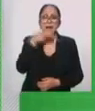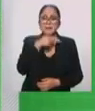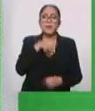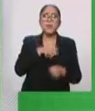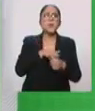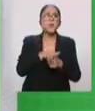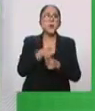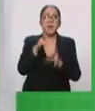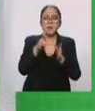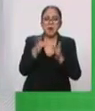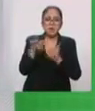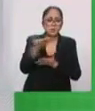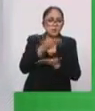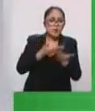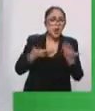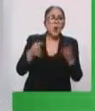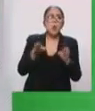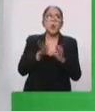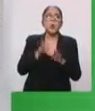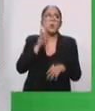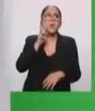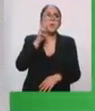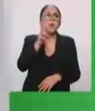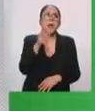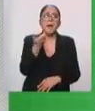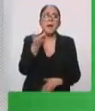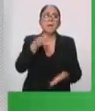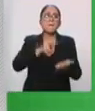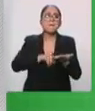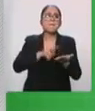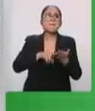sociales, ¿dónde los vamos a poder ver? Y el costo, sobre todo.